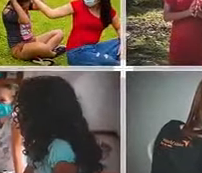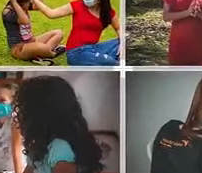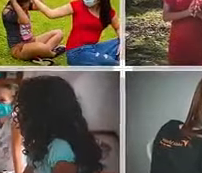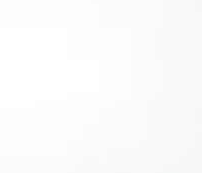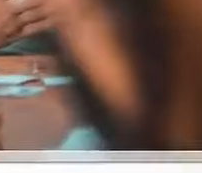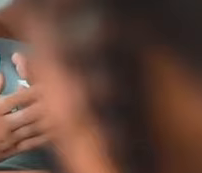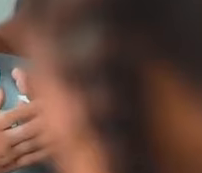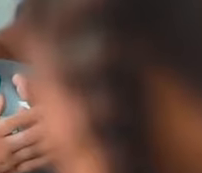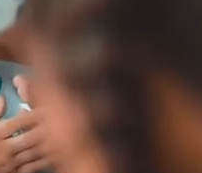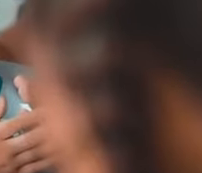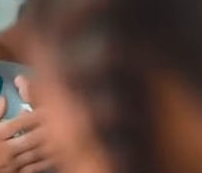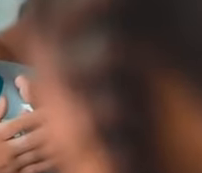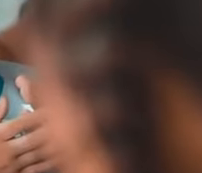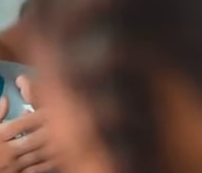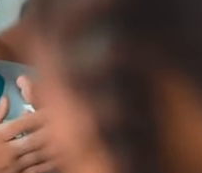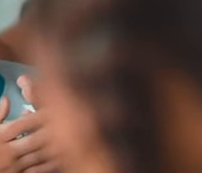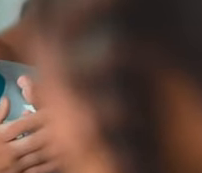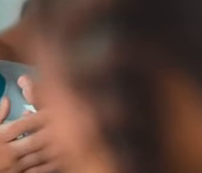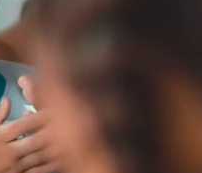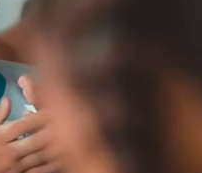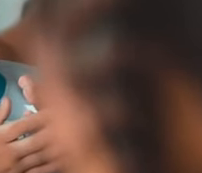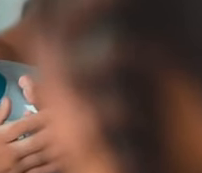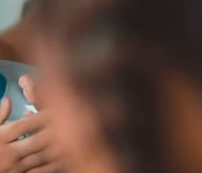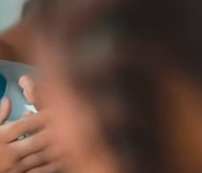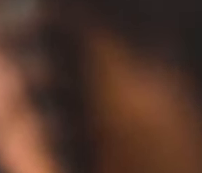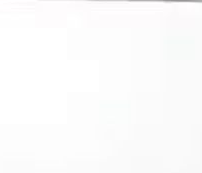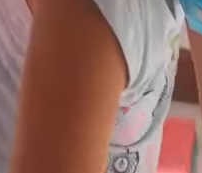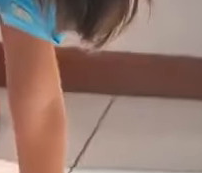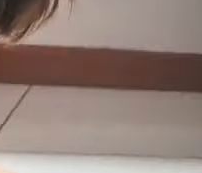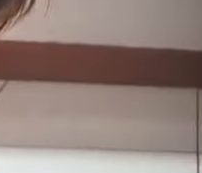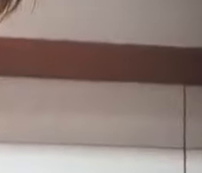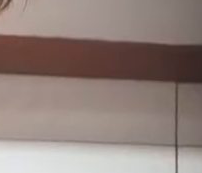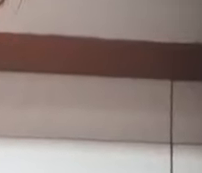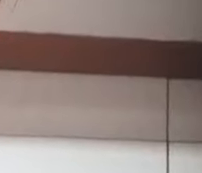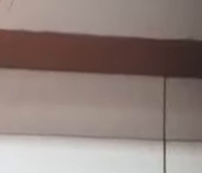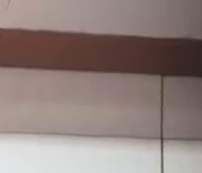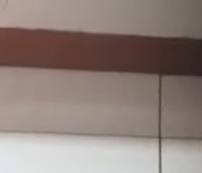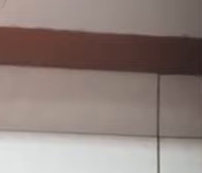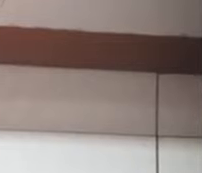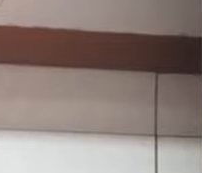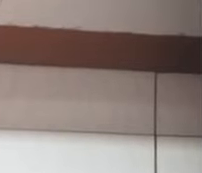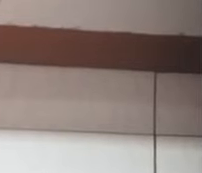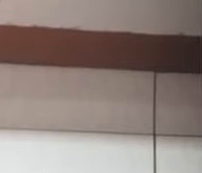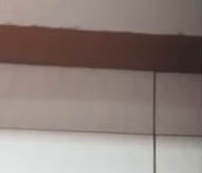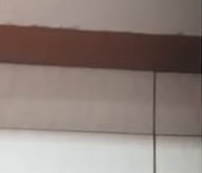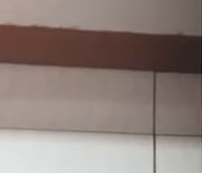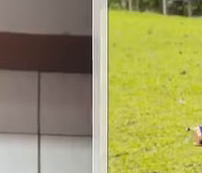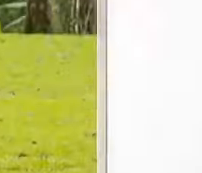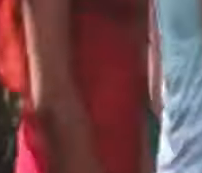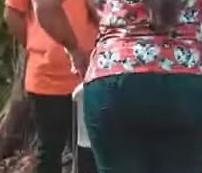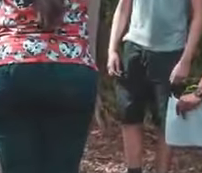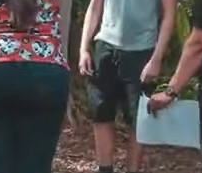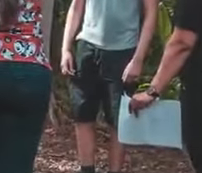World Vision Costa Rica es una organización que trabaja por el bienestar de la niñez y la adolescencia creemos en impulsar espacios a nivel